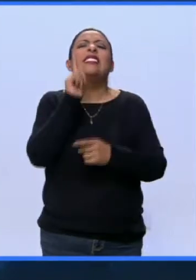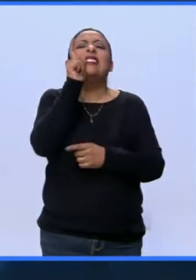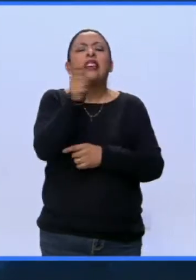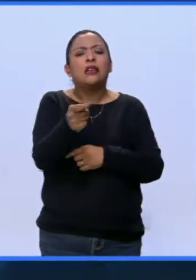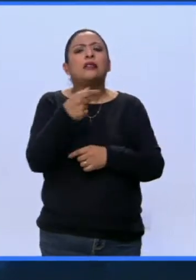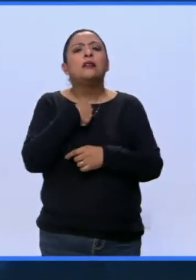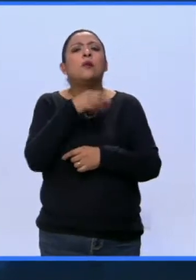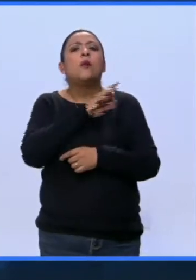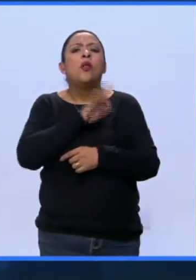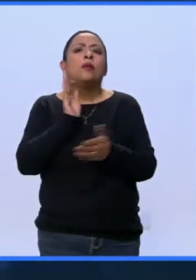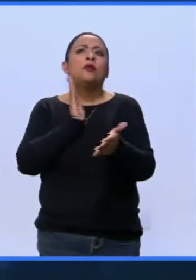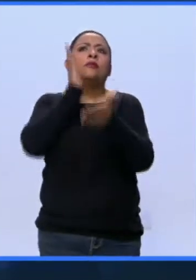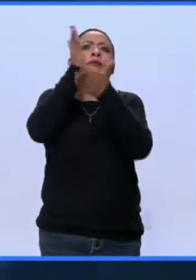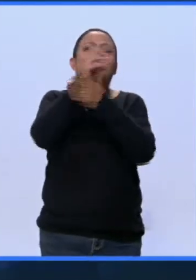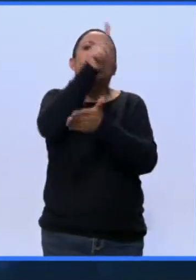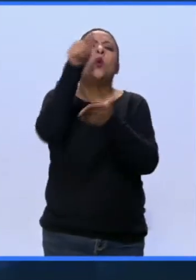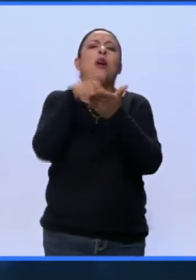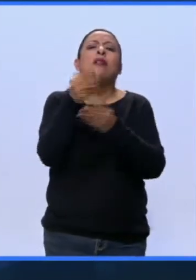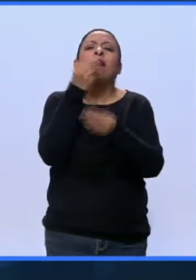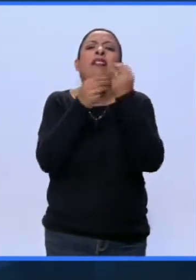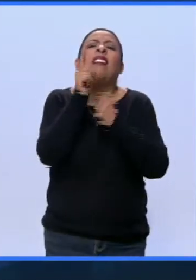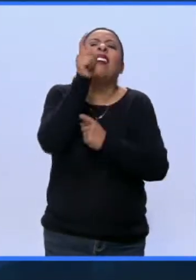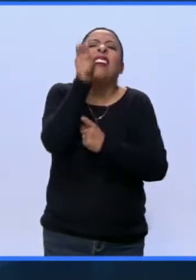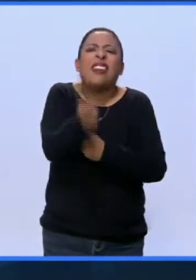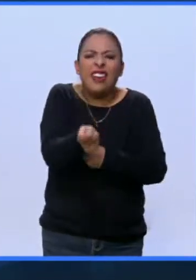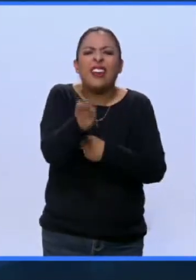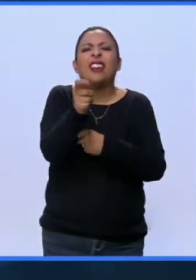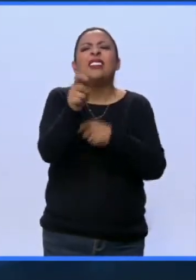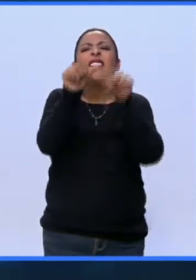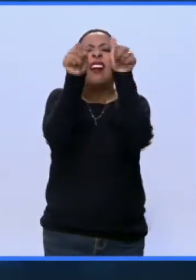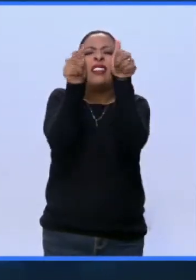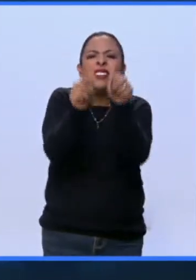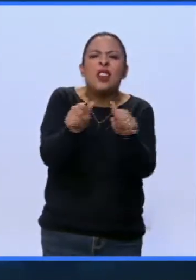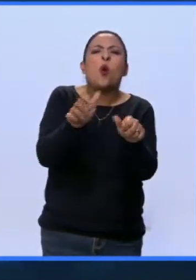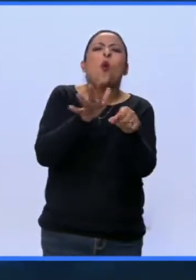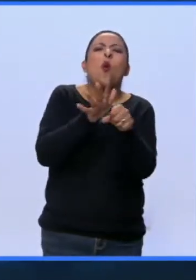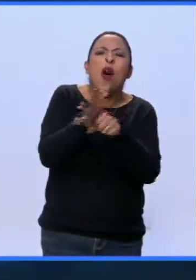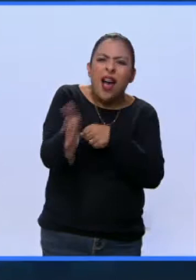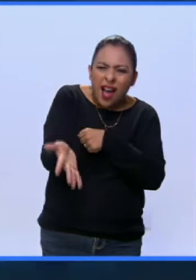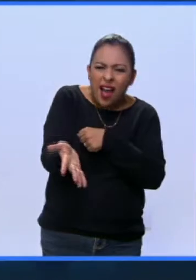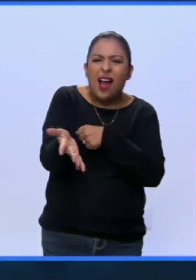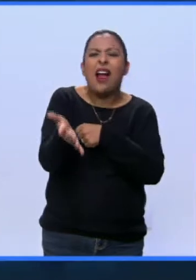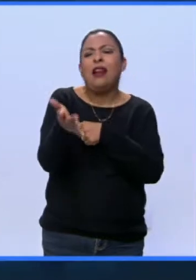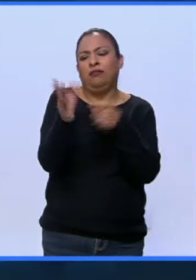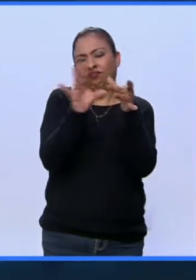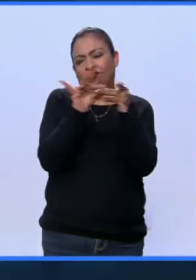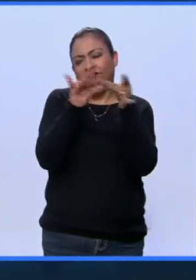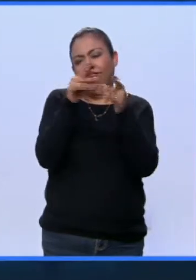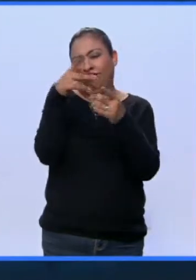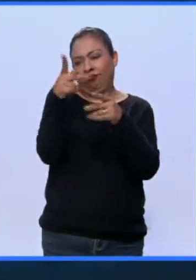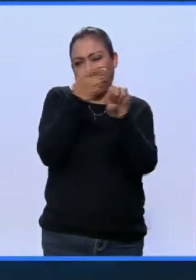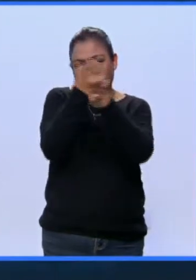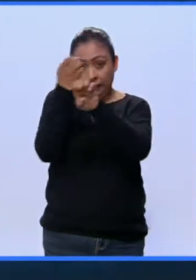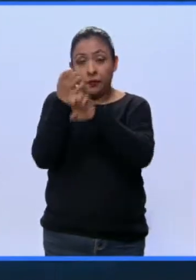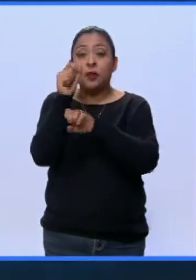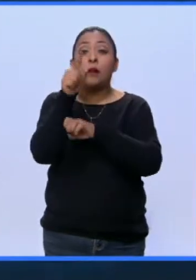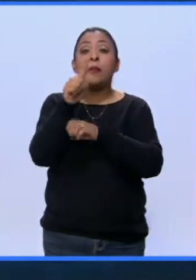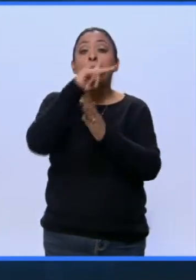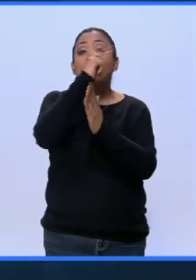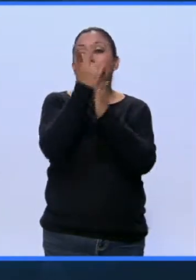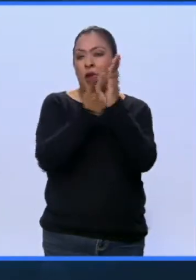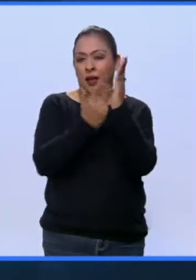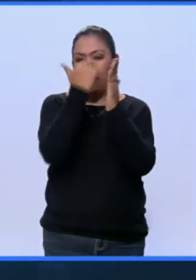podemos ir a degustar en esos lugares, qué tipo de artesanía hay. Tenemos un programa que es un carrusel